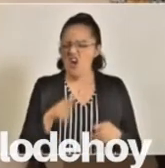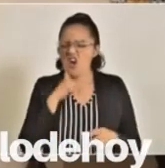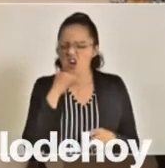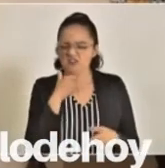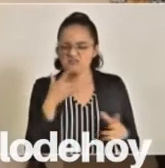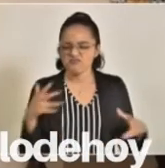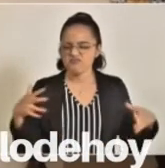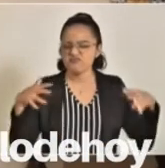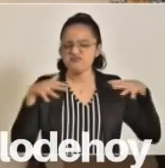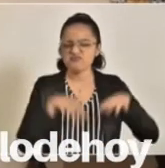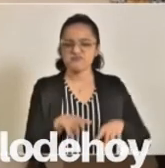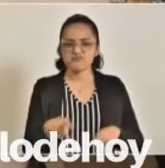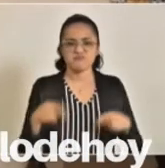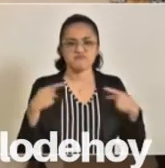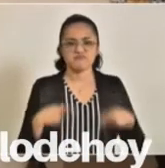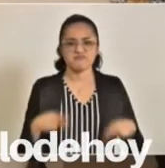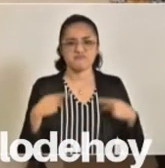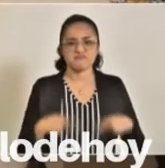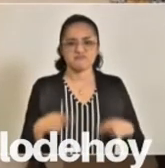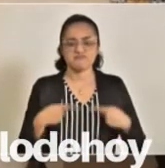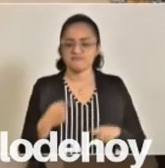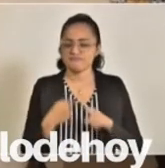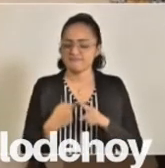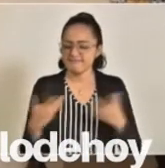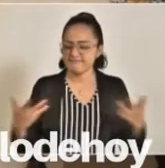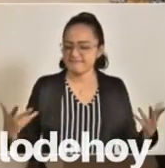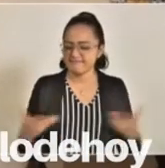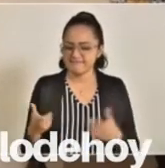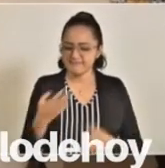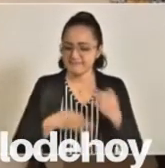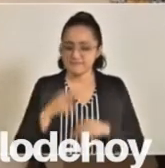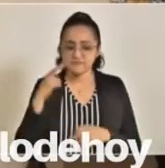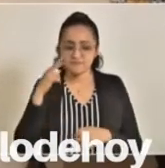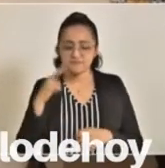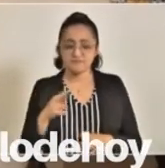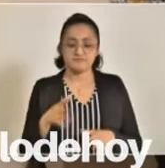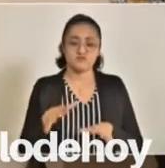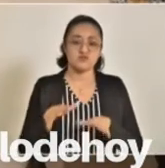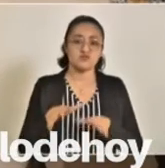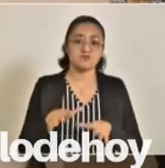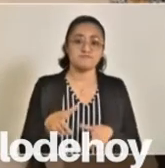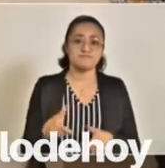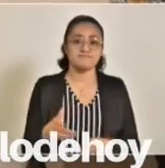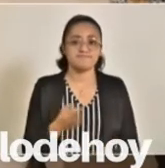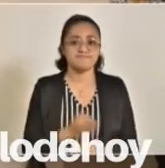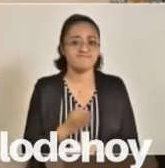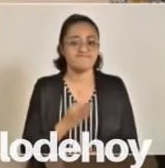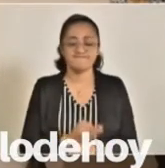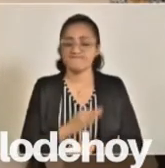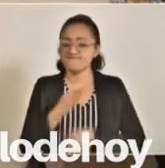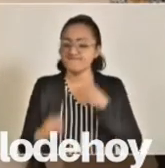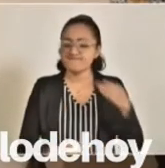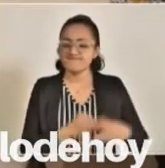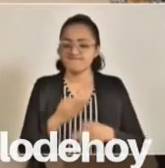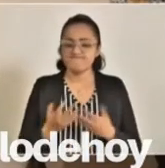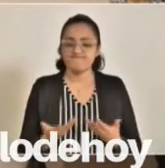que se dio del proceso, toda la vimos, toda la manipulación.